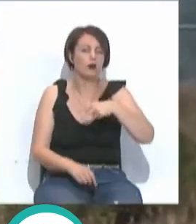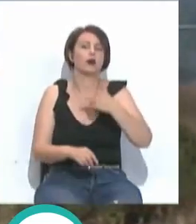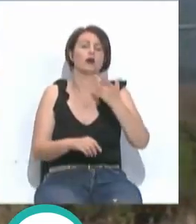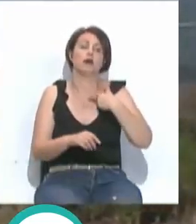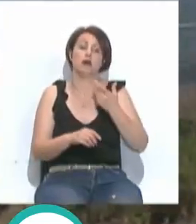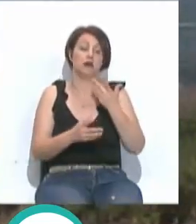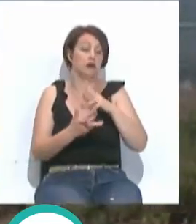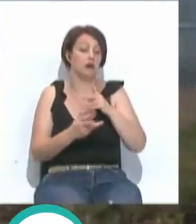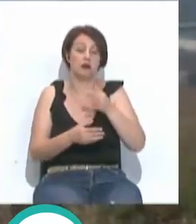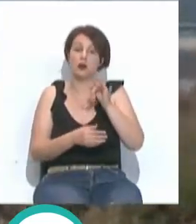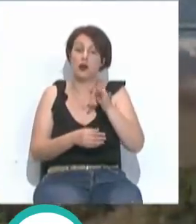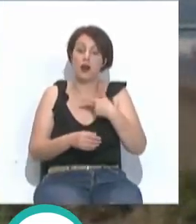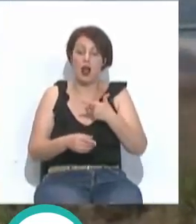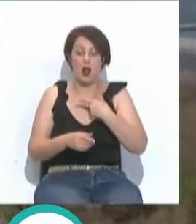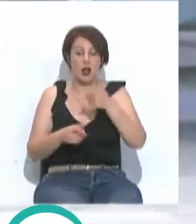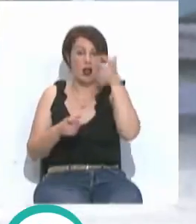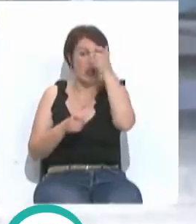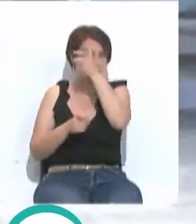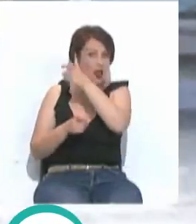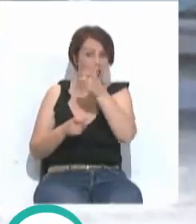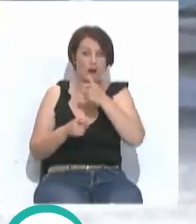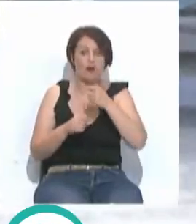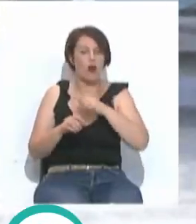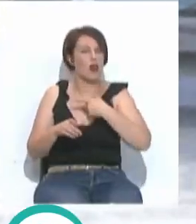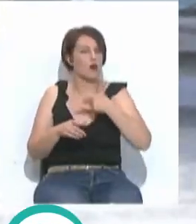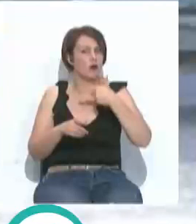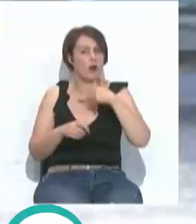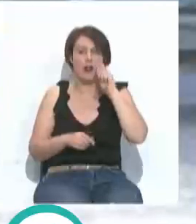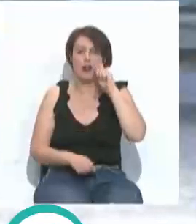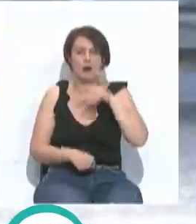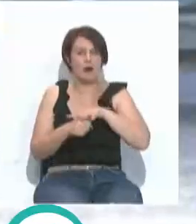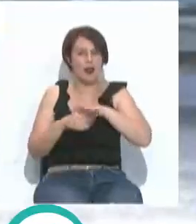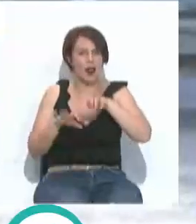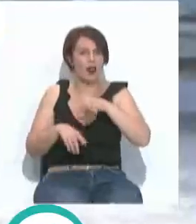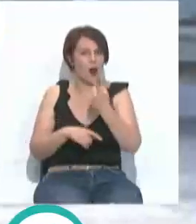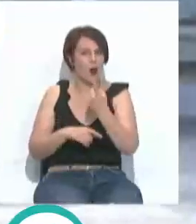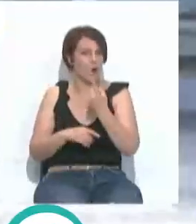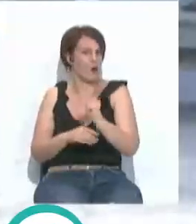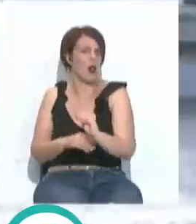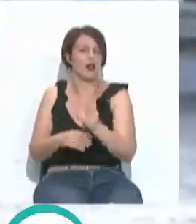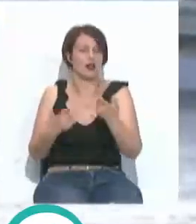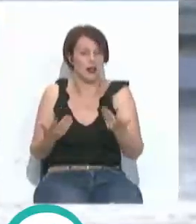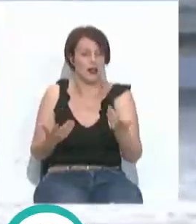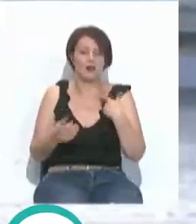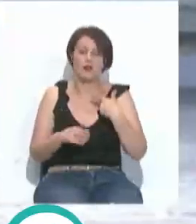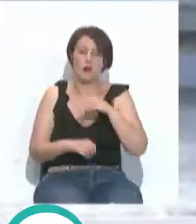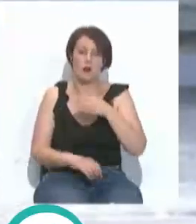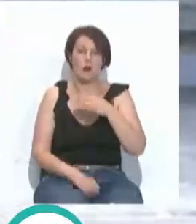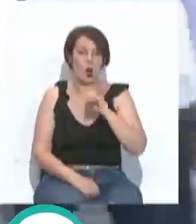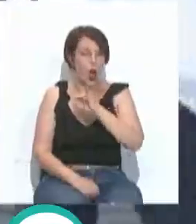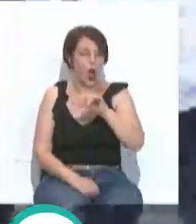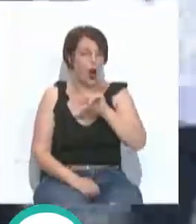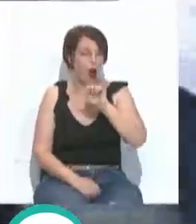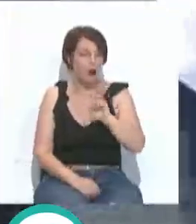suma la incorporación de una nueva localidad al listado de municipios turísticos de la provincia de Cádiz. El boletín oficial de la Junta de